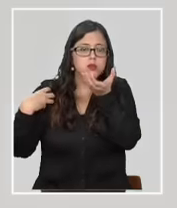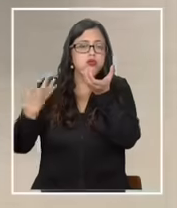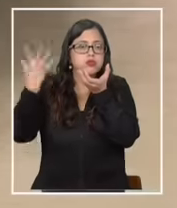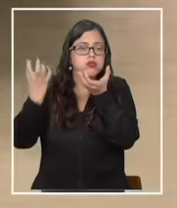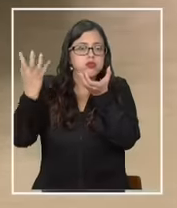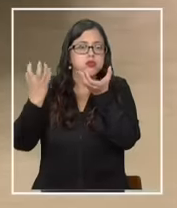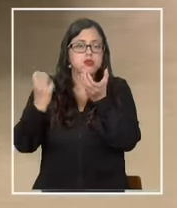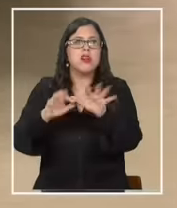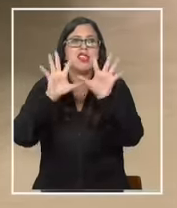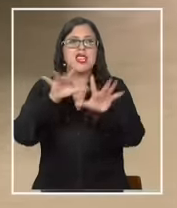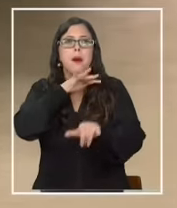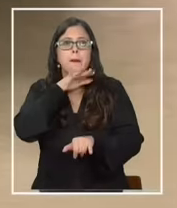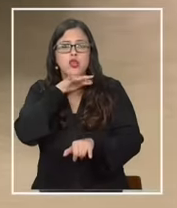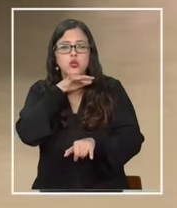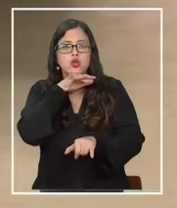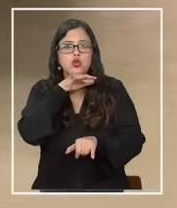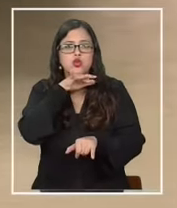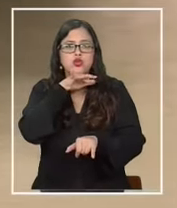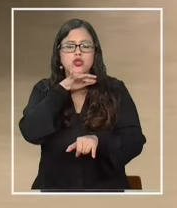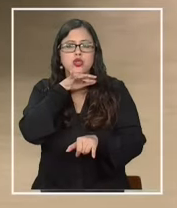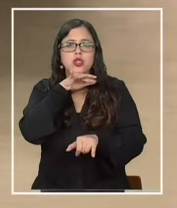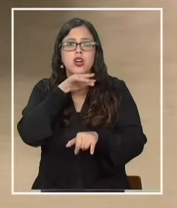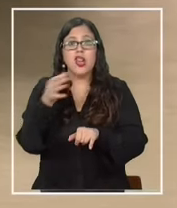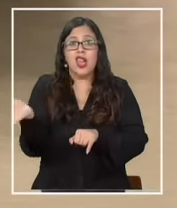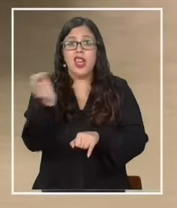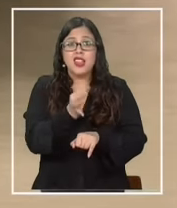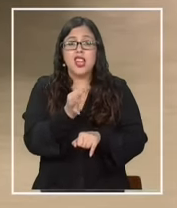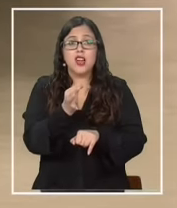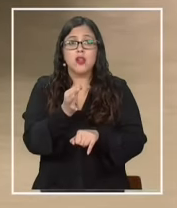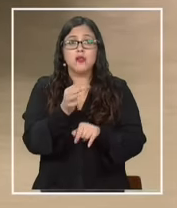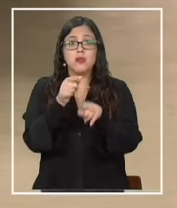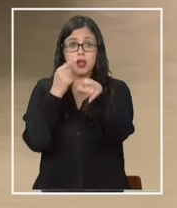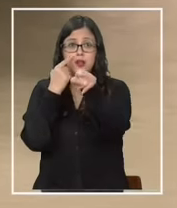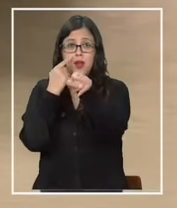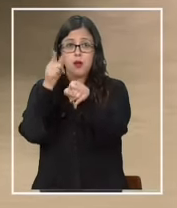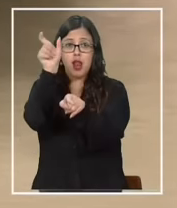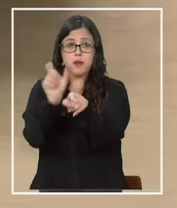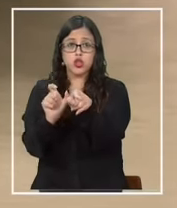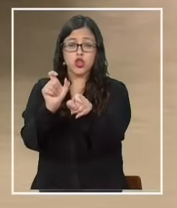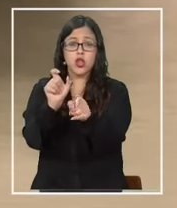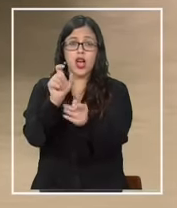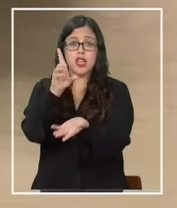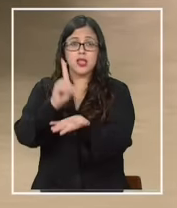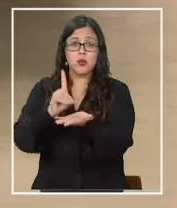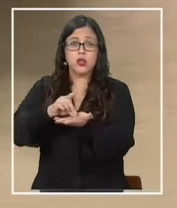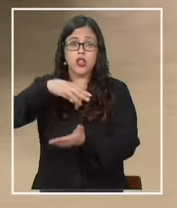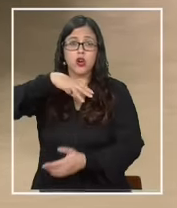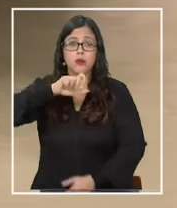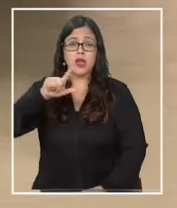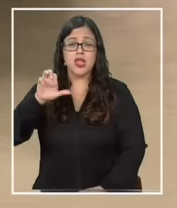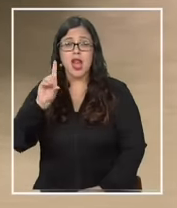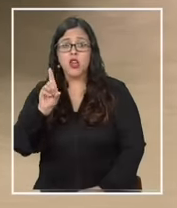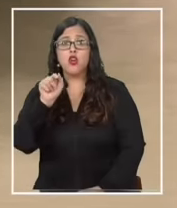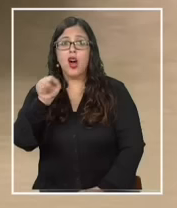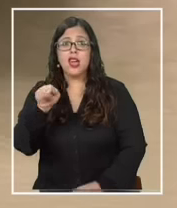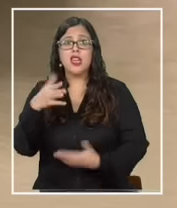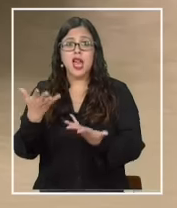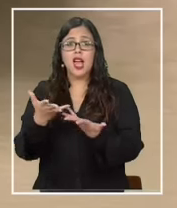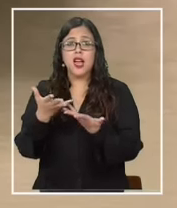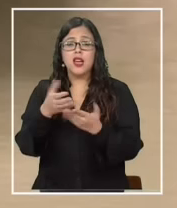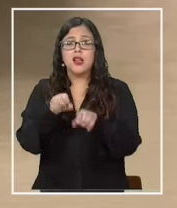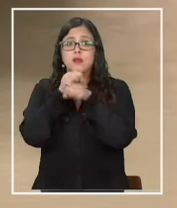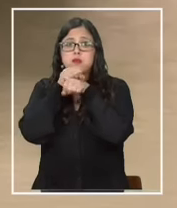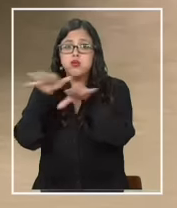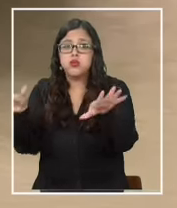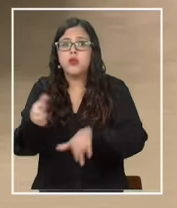intervención y asegura él que de buena fuente ahí está el parlamentario Miguel del mediado haberlos entregado a los medios